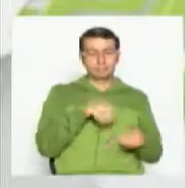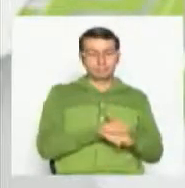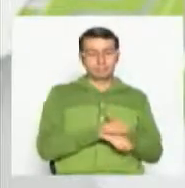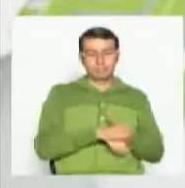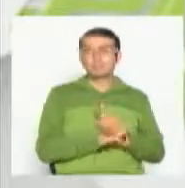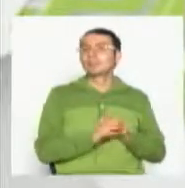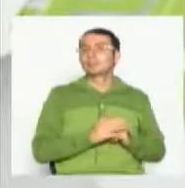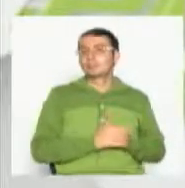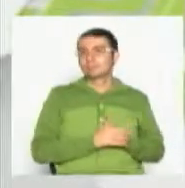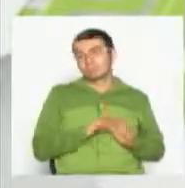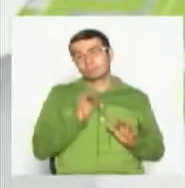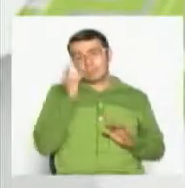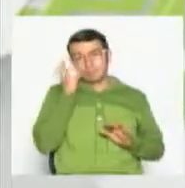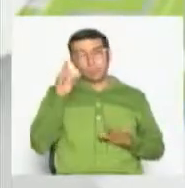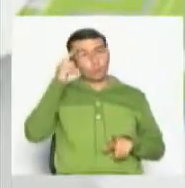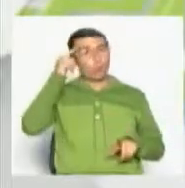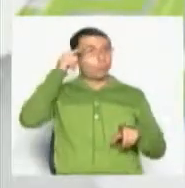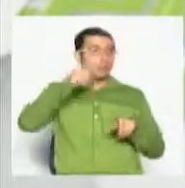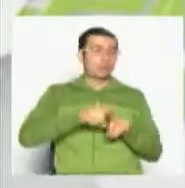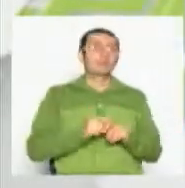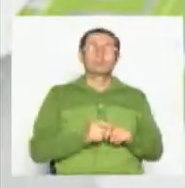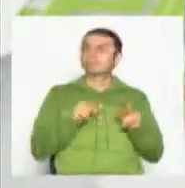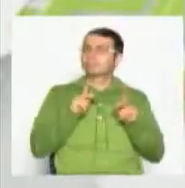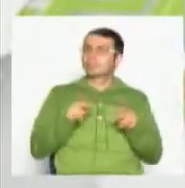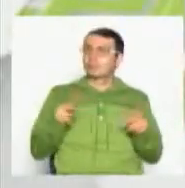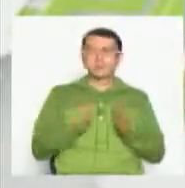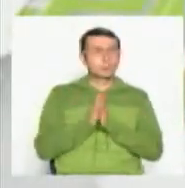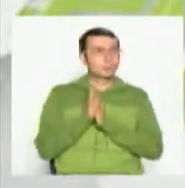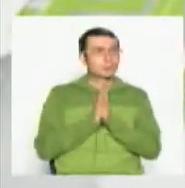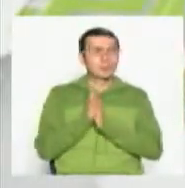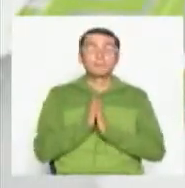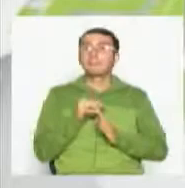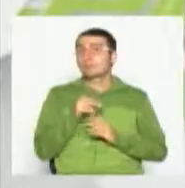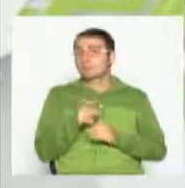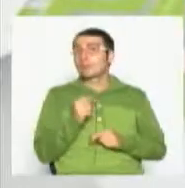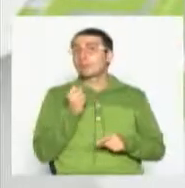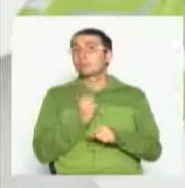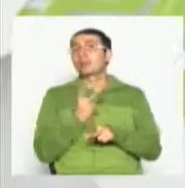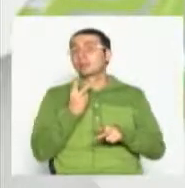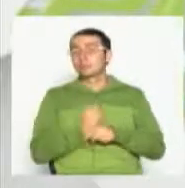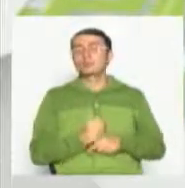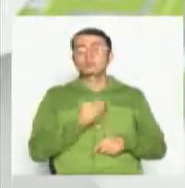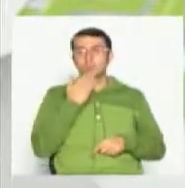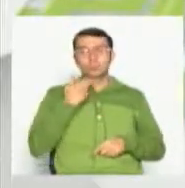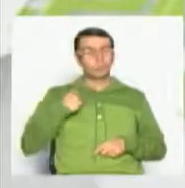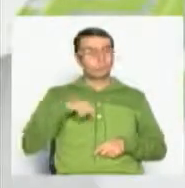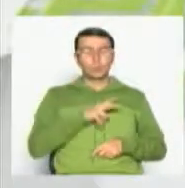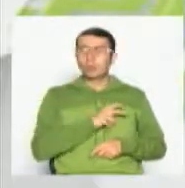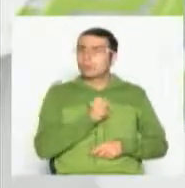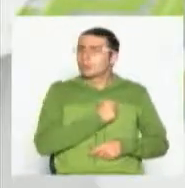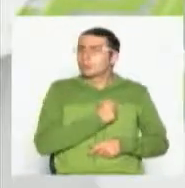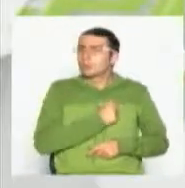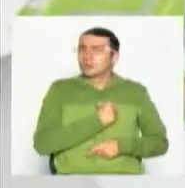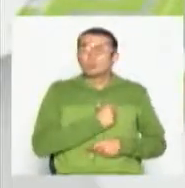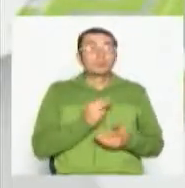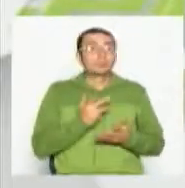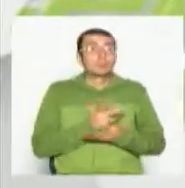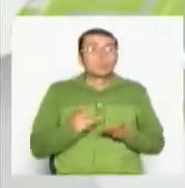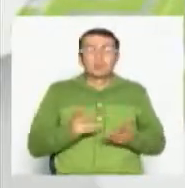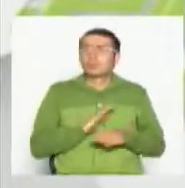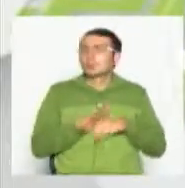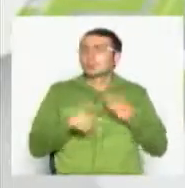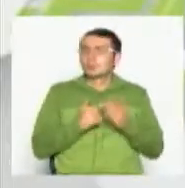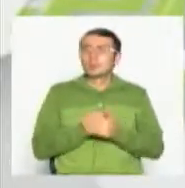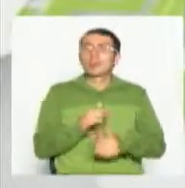es el duelo de, y es muy humano, porque fue un mes donde tuvimos toda clase de emocionalidades, gime y televidentes.